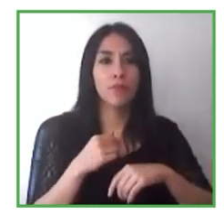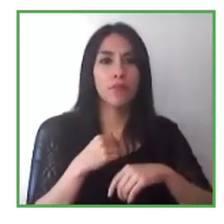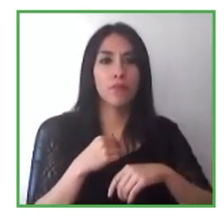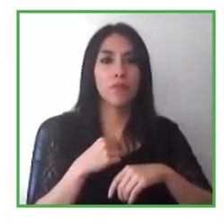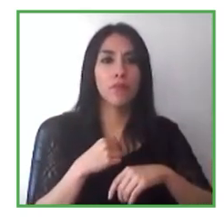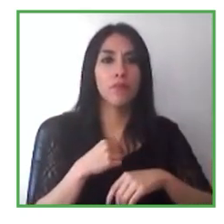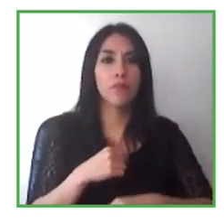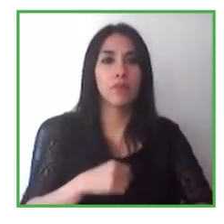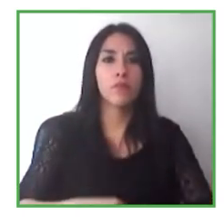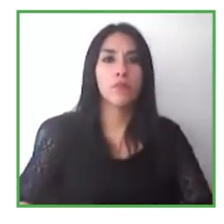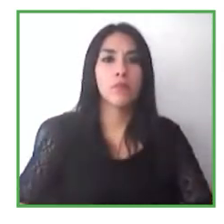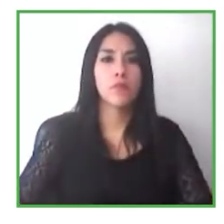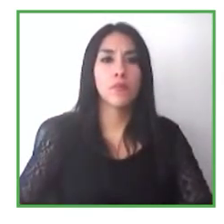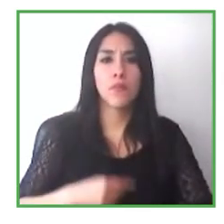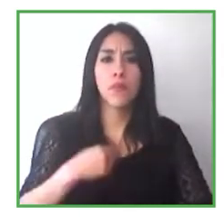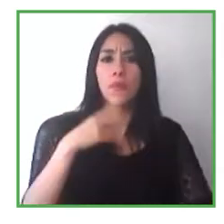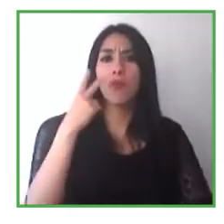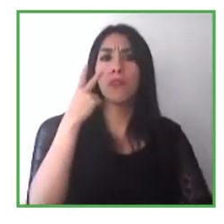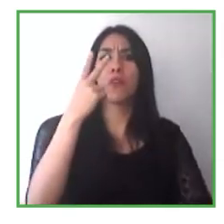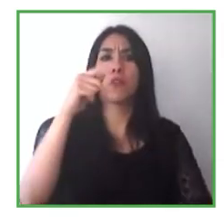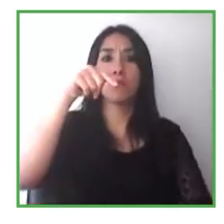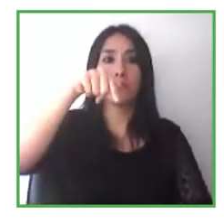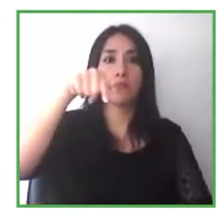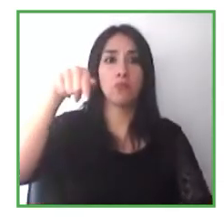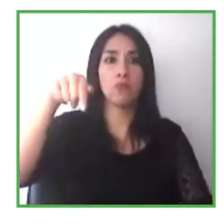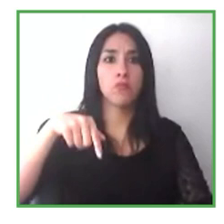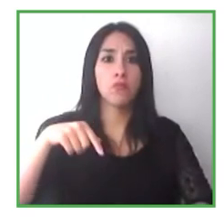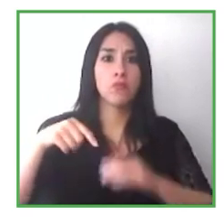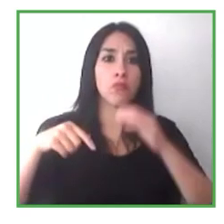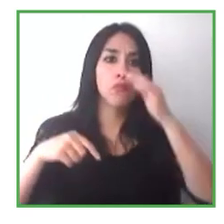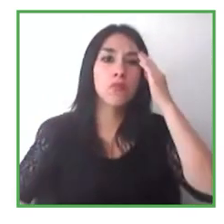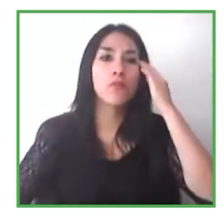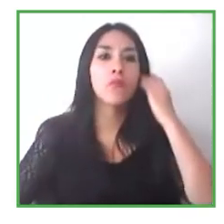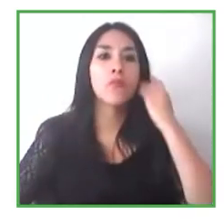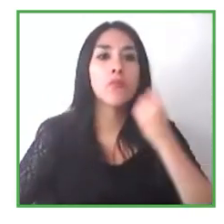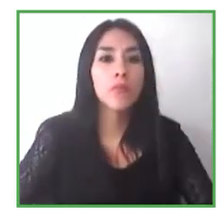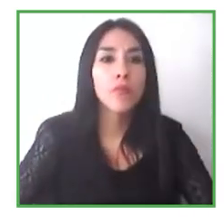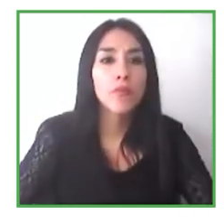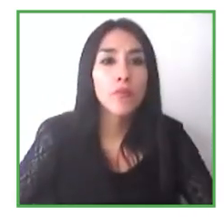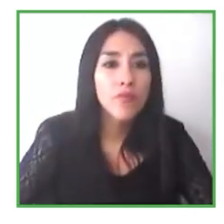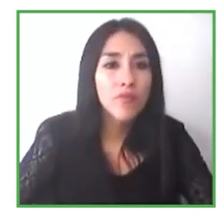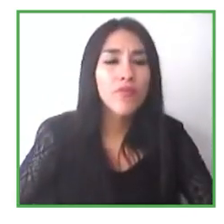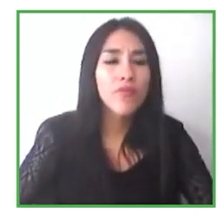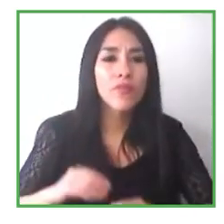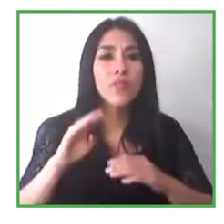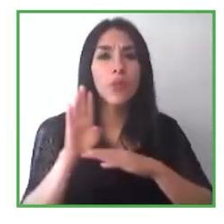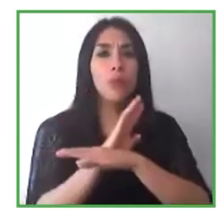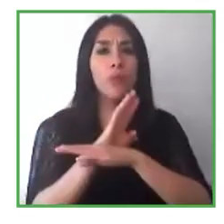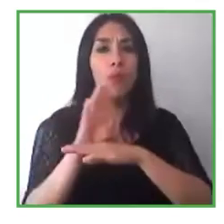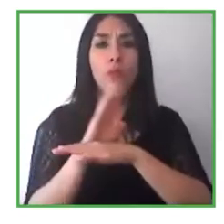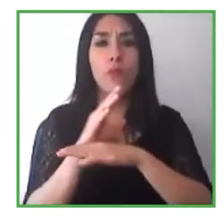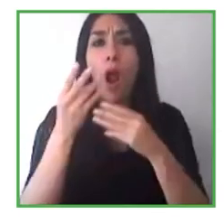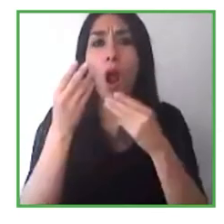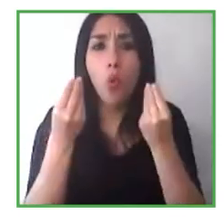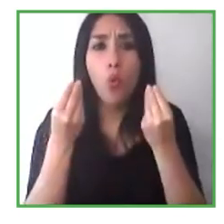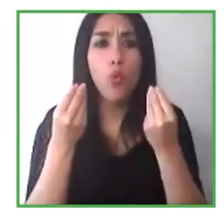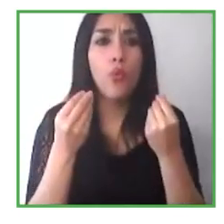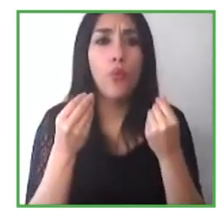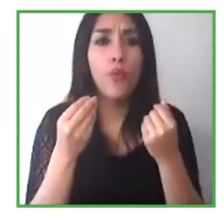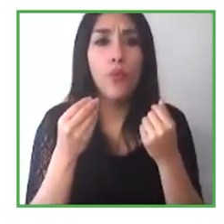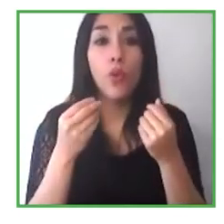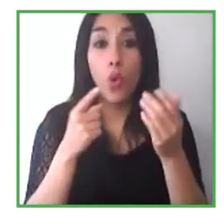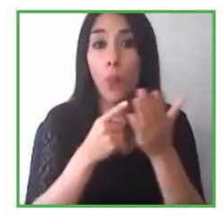desde esta perspectiva de nuestra empresa ha sido una muy buena oportunidad poder